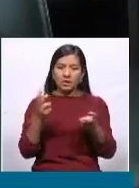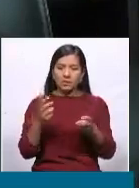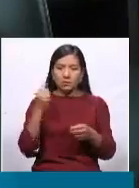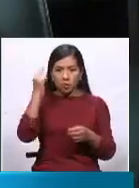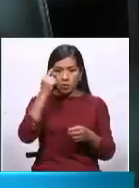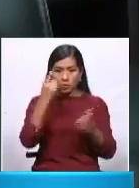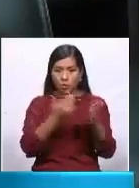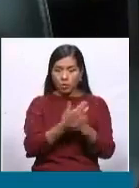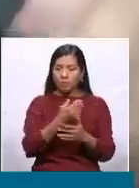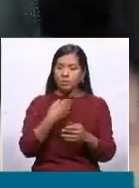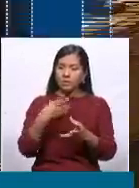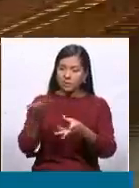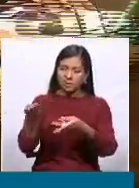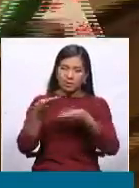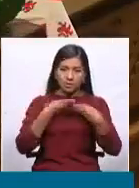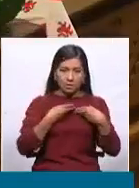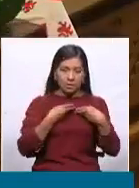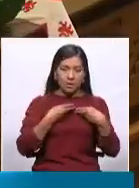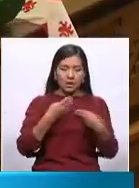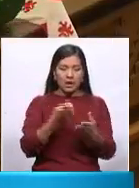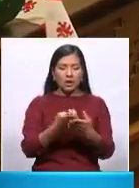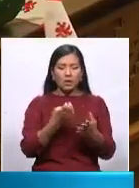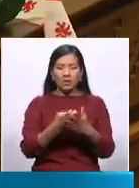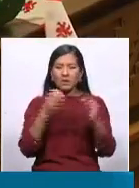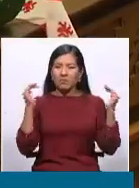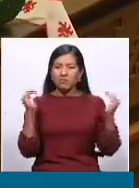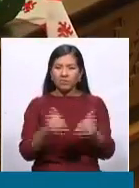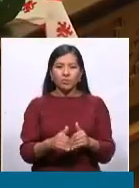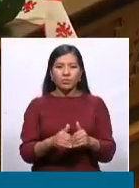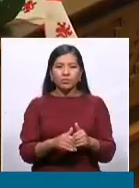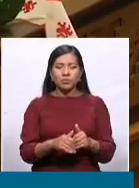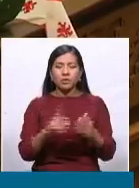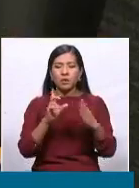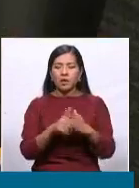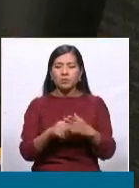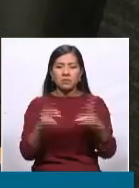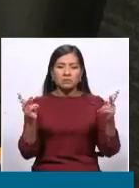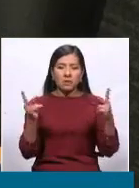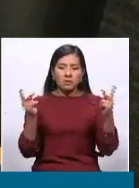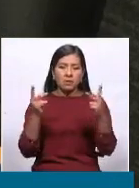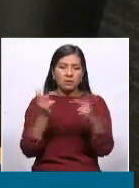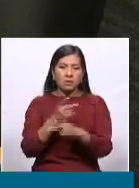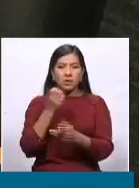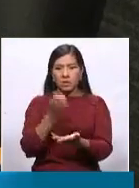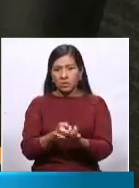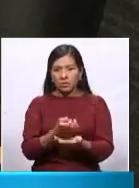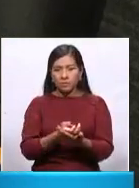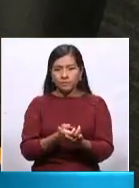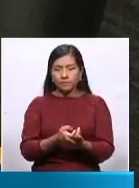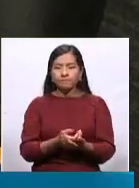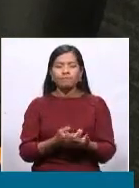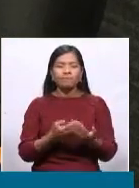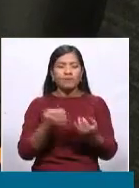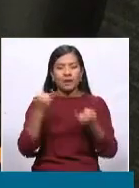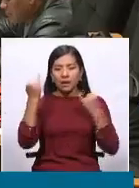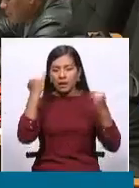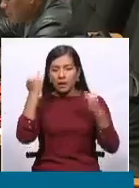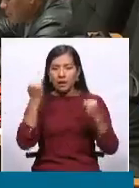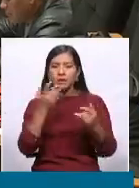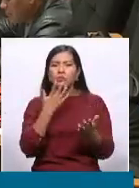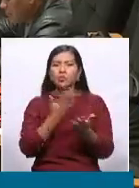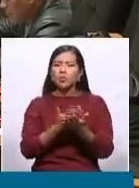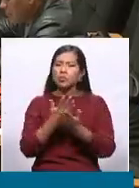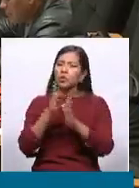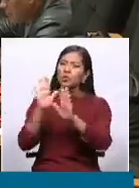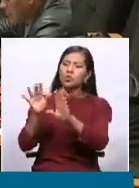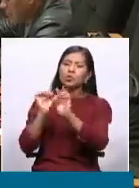de una recesión estábamos entrando a una depresión económica cuál era la propuesta por parte de la